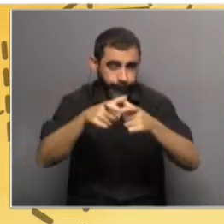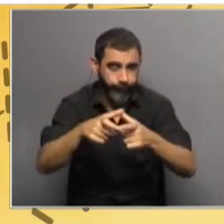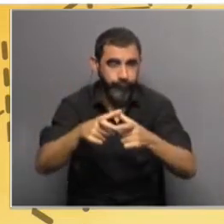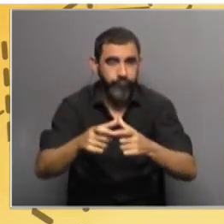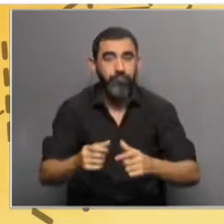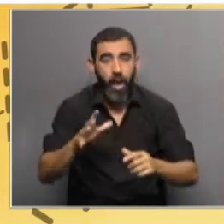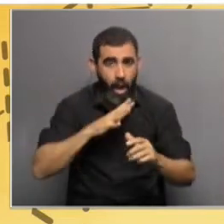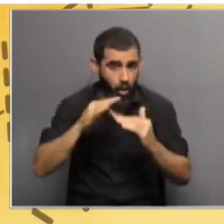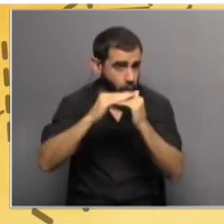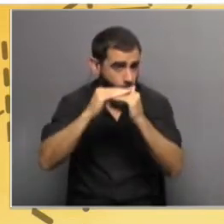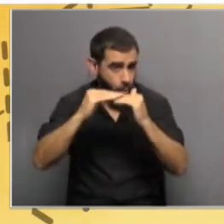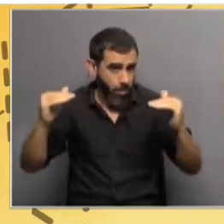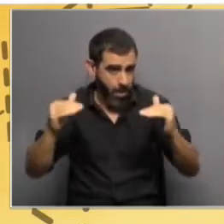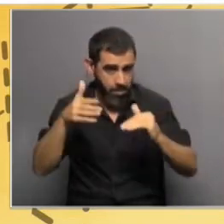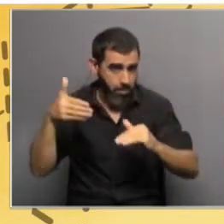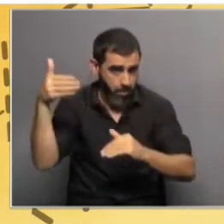visos de normalidad?